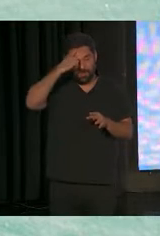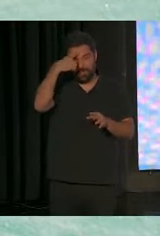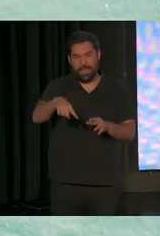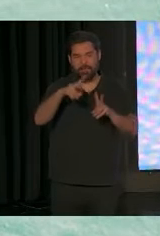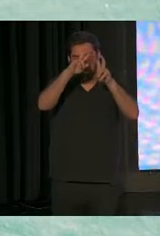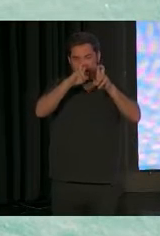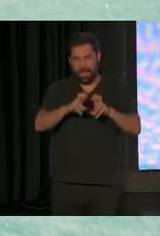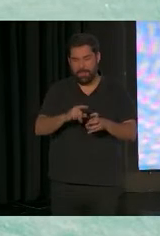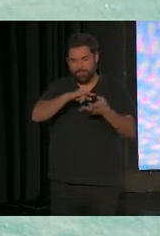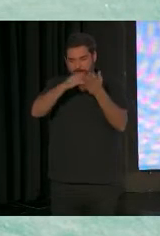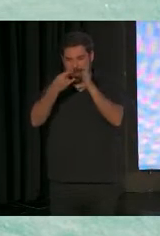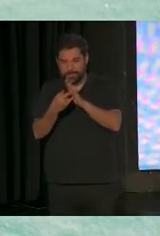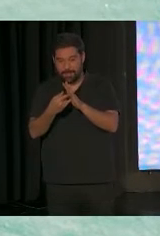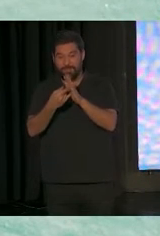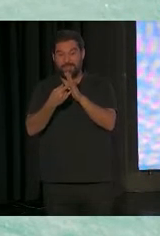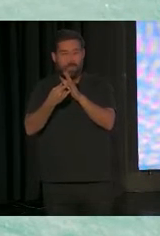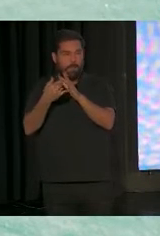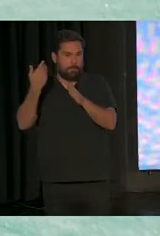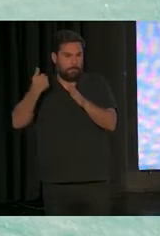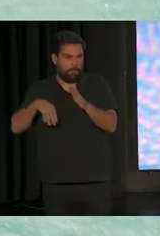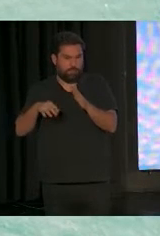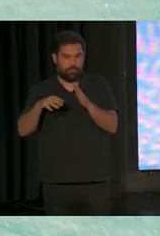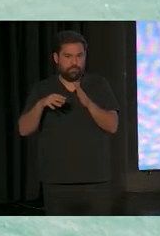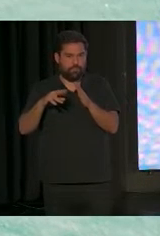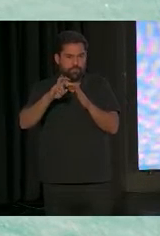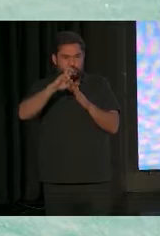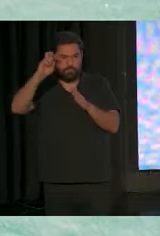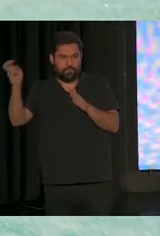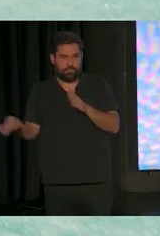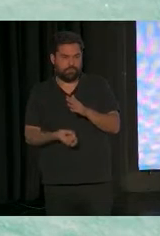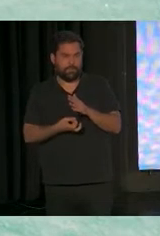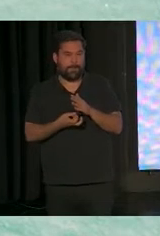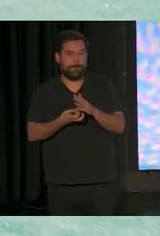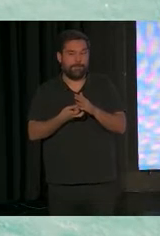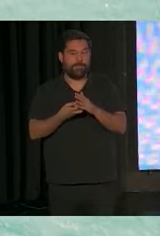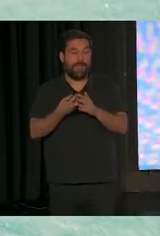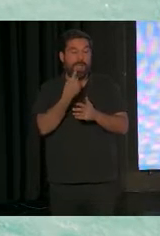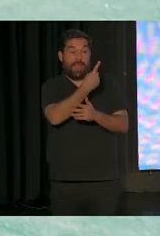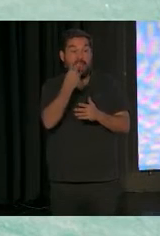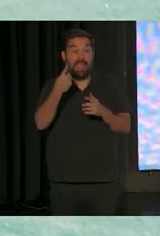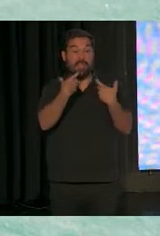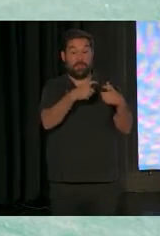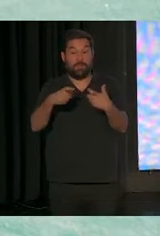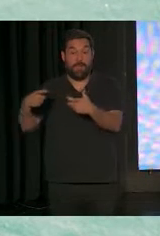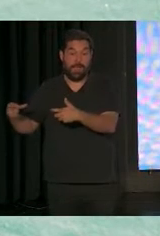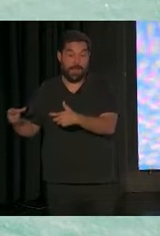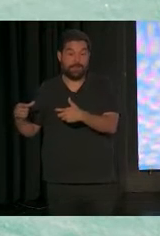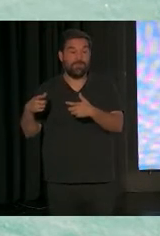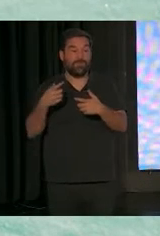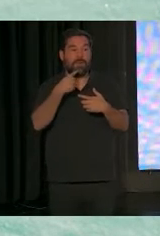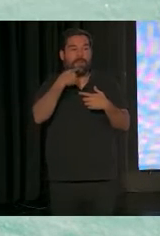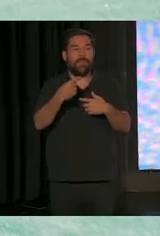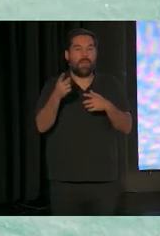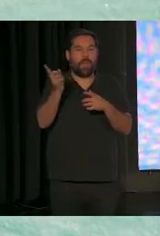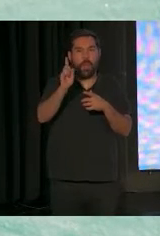sistémicas han habido muchísimas. Moore, que es australiano, nos habla en cada uno de nuestros ámbitos. Si alguien dice, no, pero eso es de